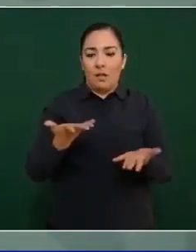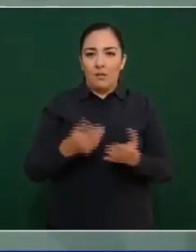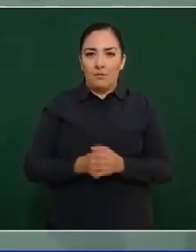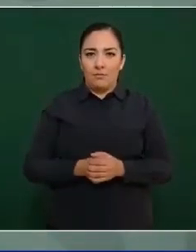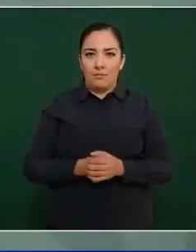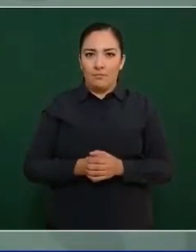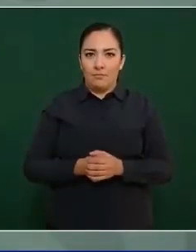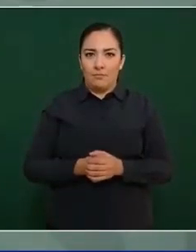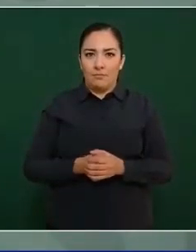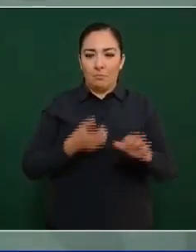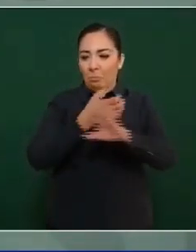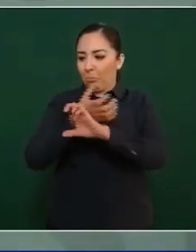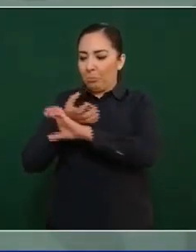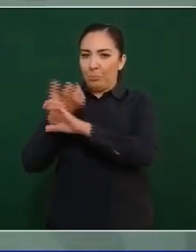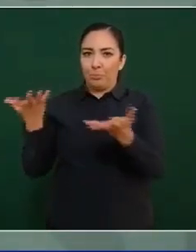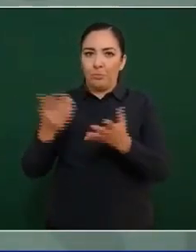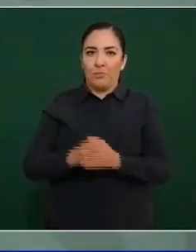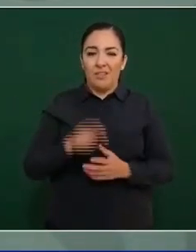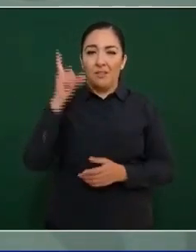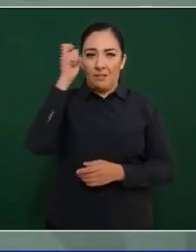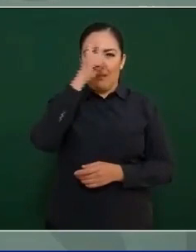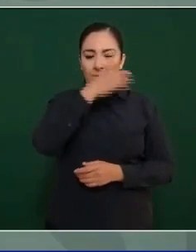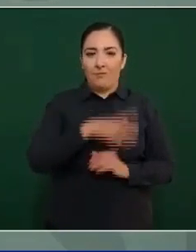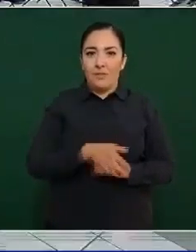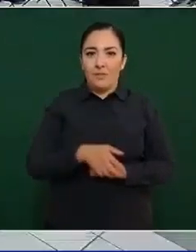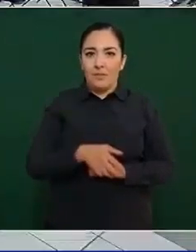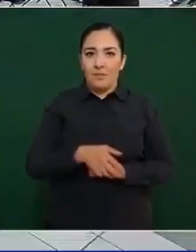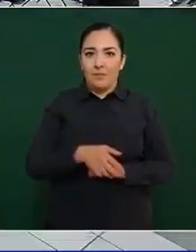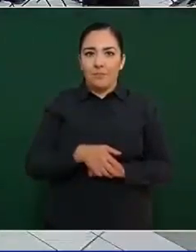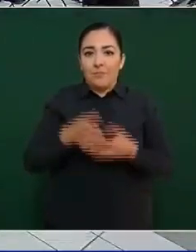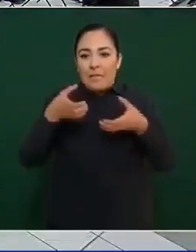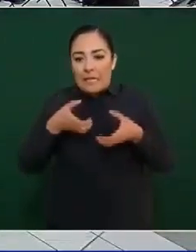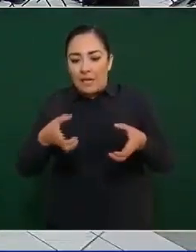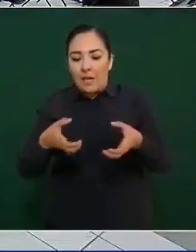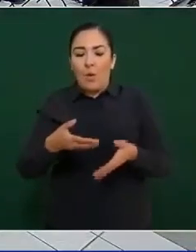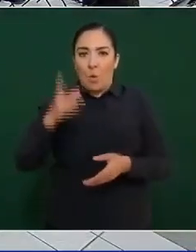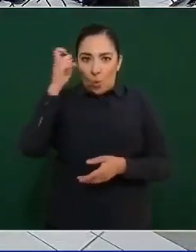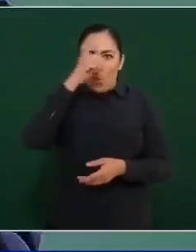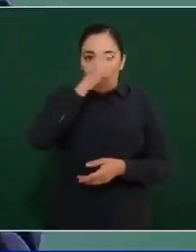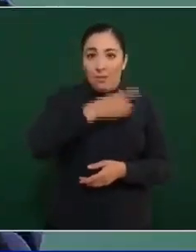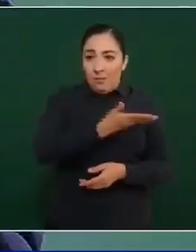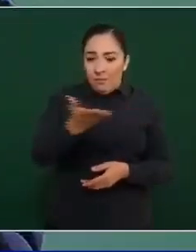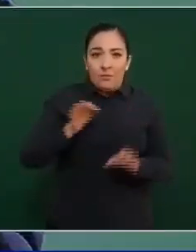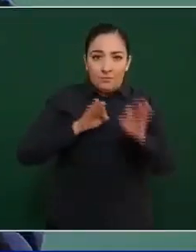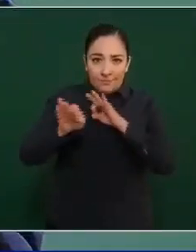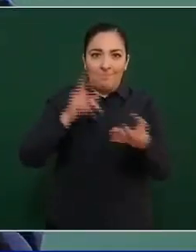El periodismo que se hace en la calle, el que hacen ustedes, es muy difícil.